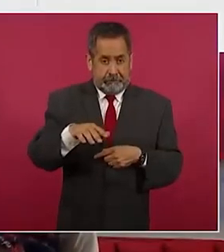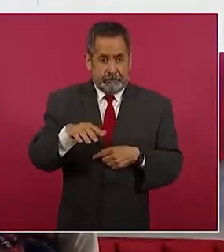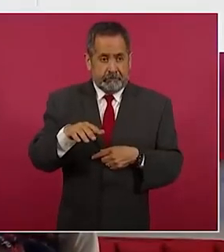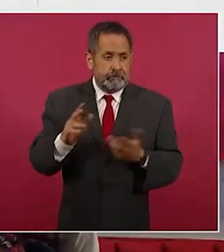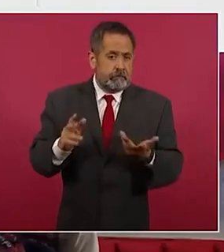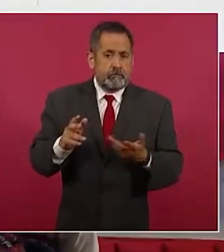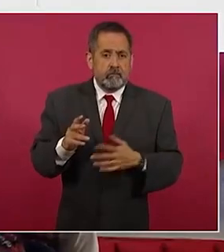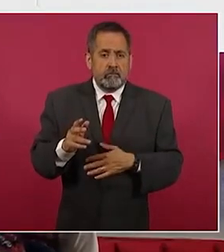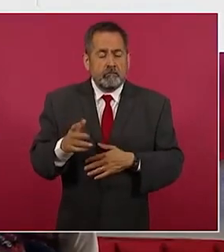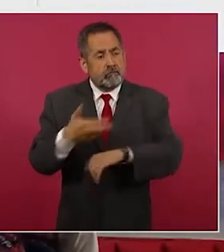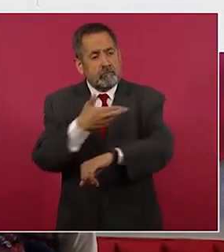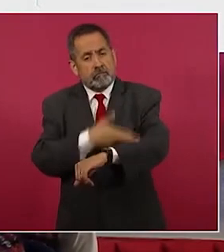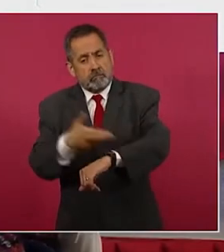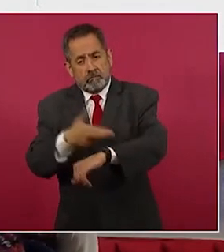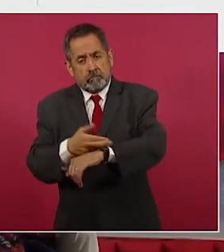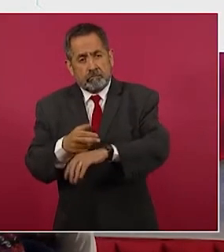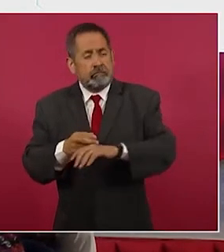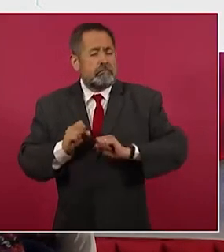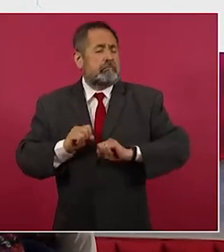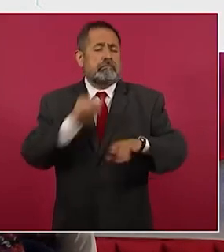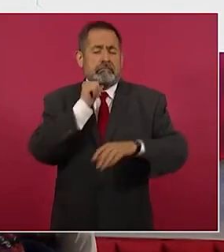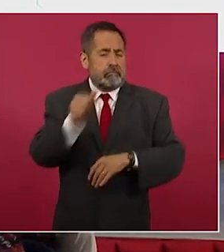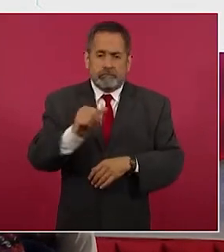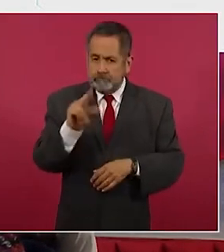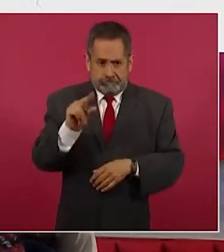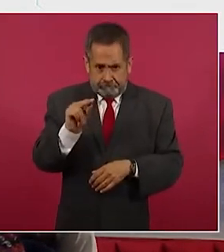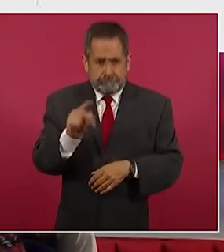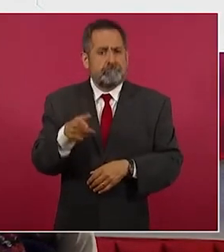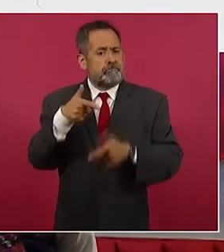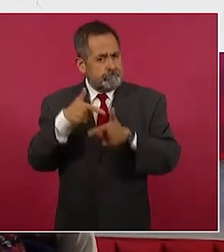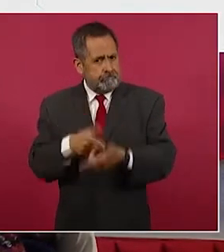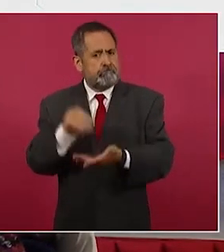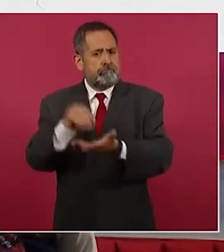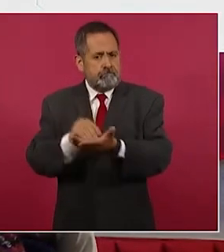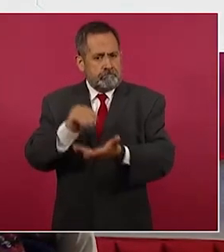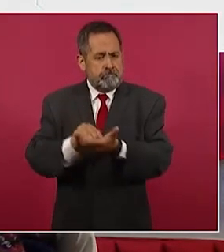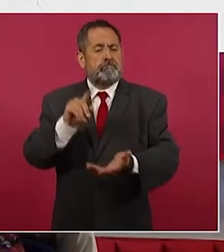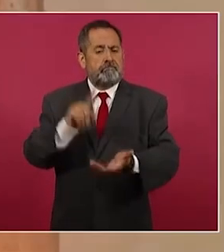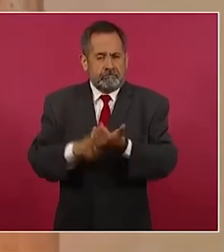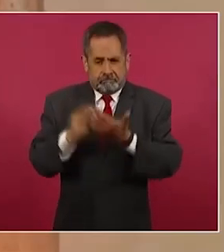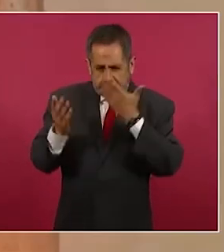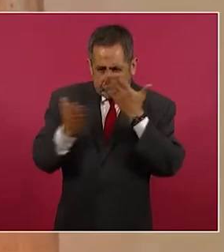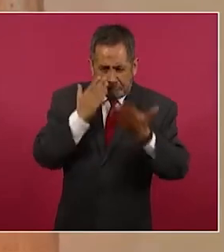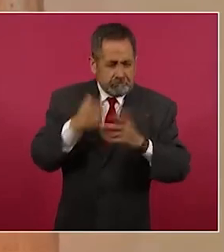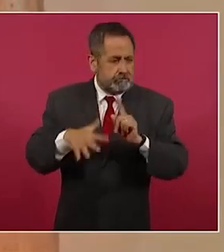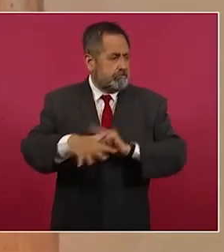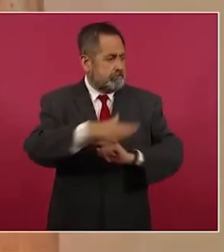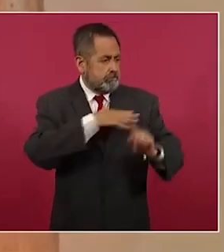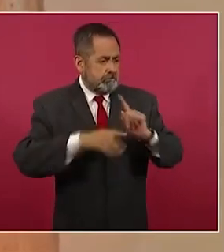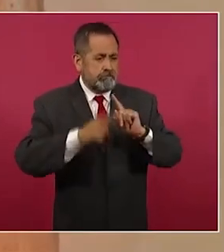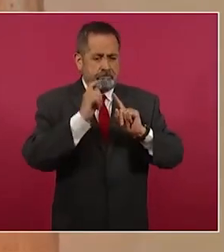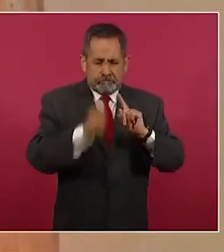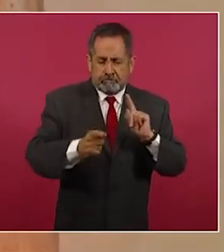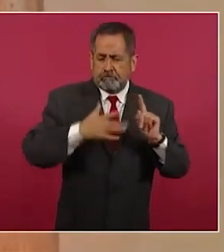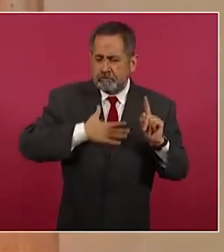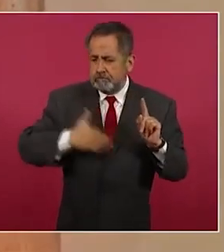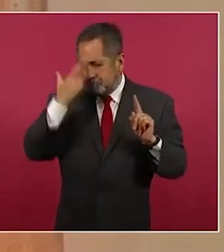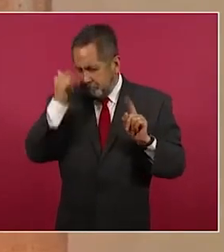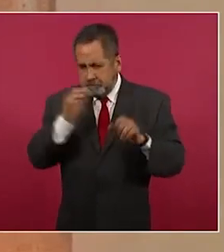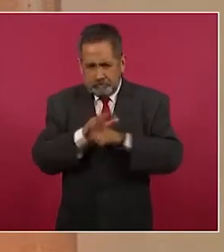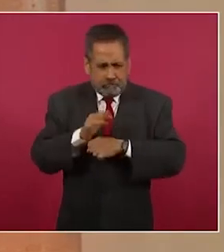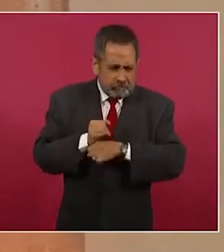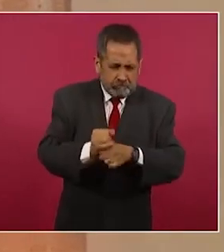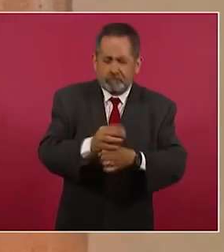no estén haciendo sus estudios técnicos, sus manifiestos de impacto ambiental y sus estudios técnicos justificativos. Por